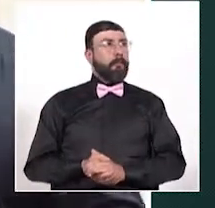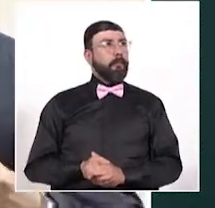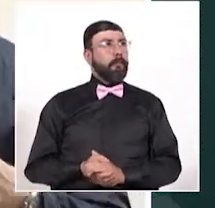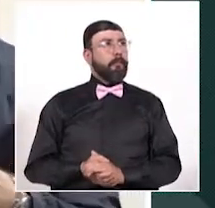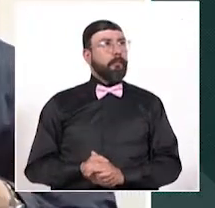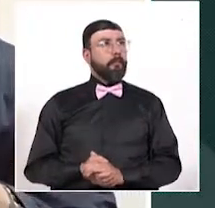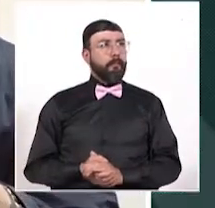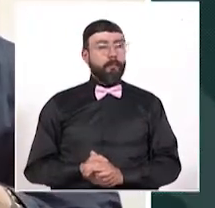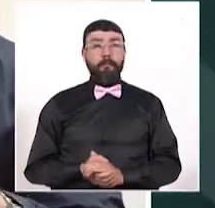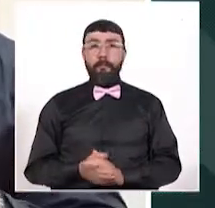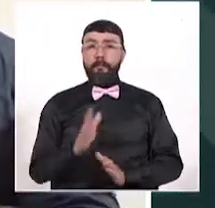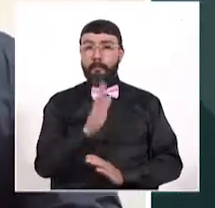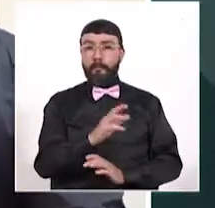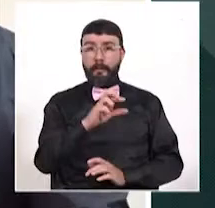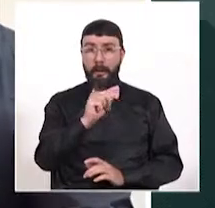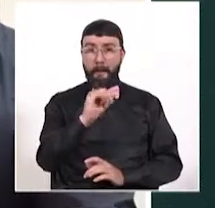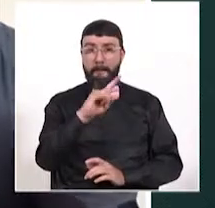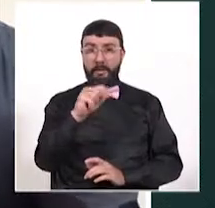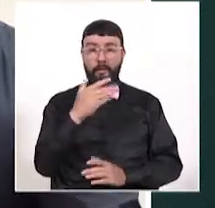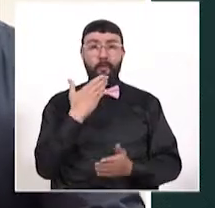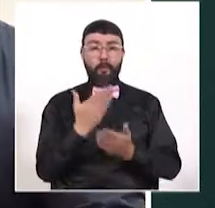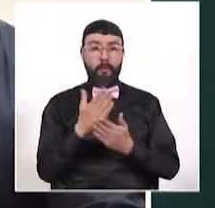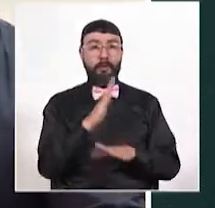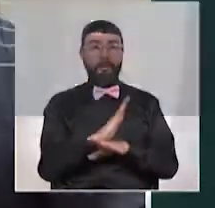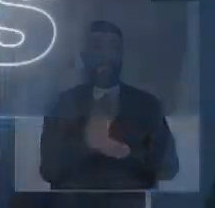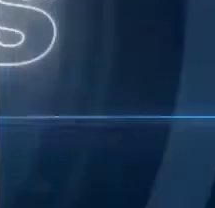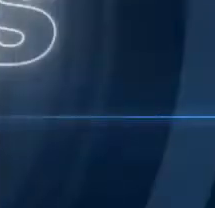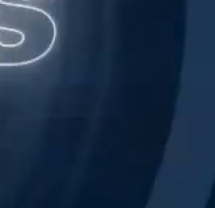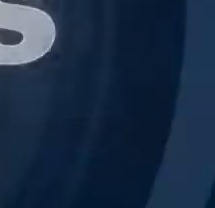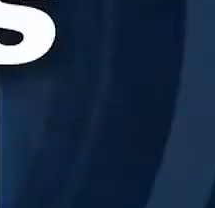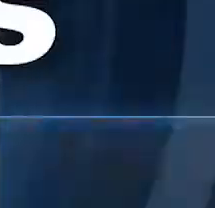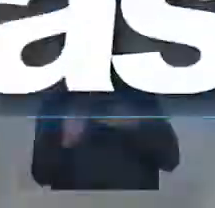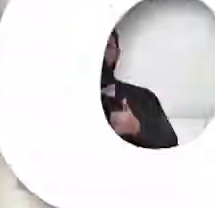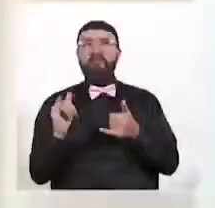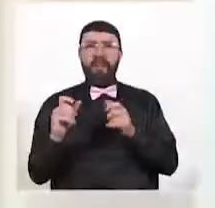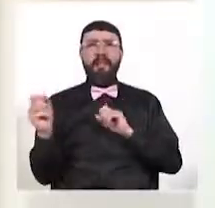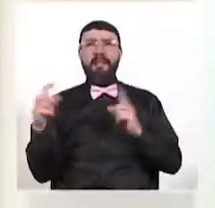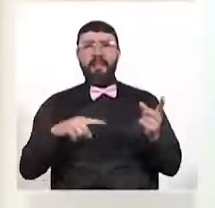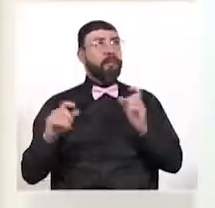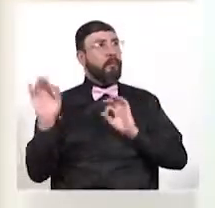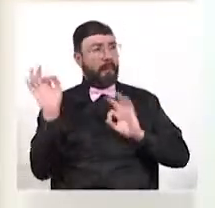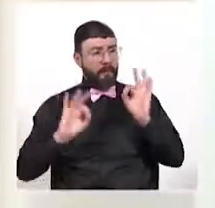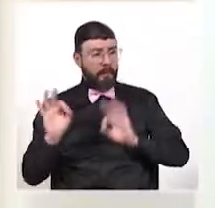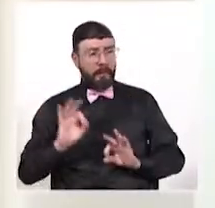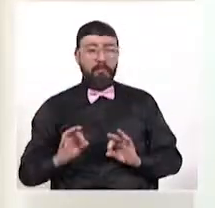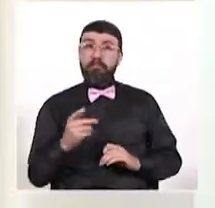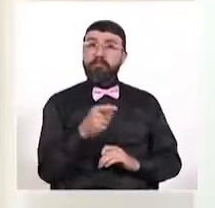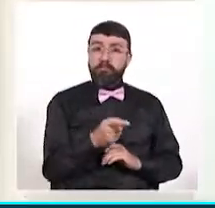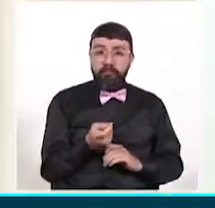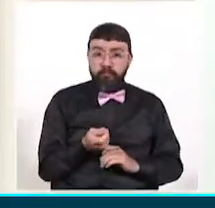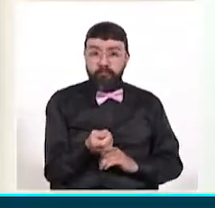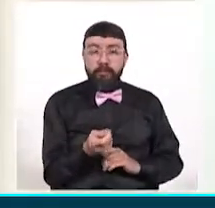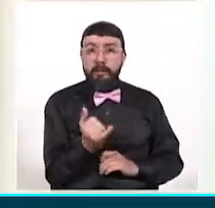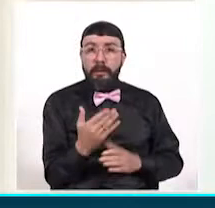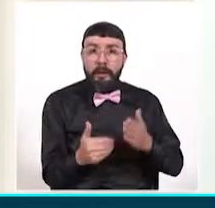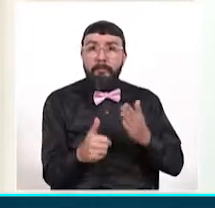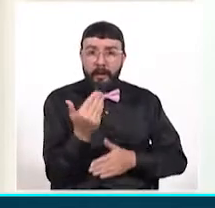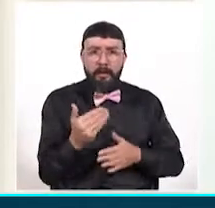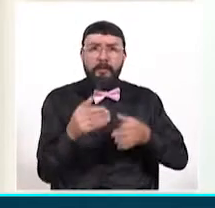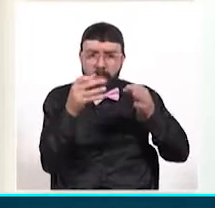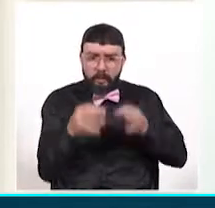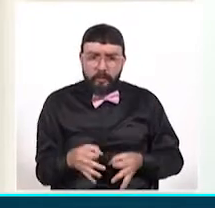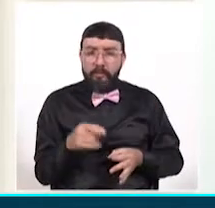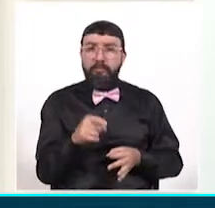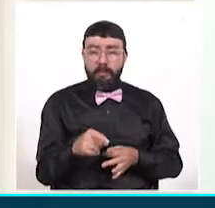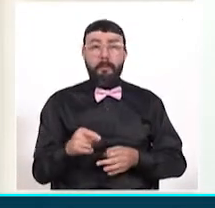Así es, Paula. Muy buenas tardes. En el departamento del Quindío, hay que decirlo, está todo dispuesto, todo preparado. Ya se aporta desde comenzar en forma el